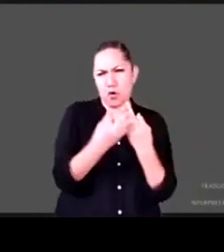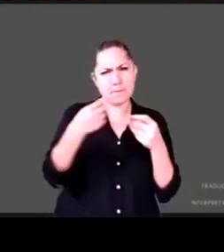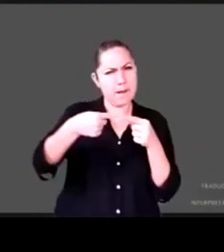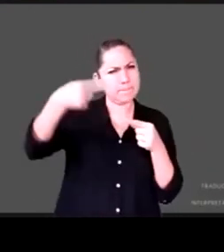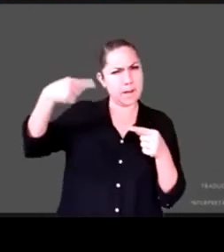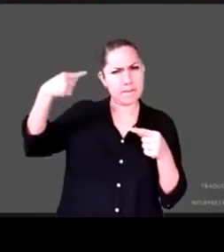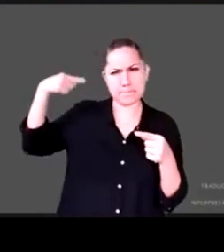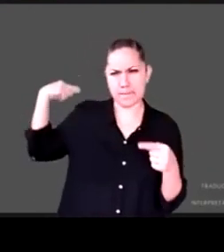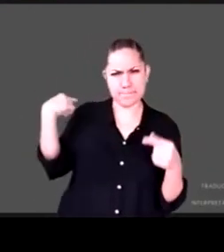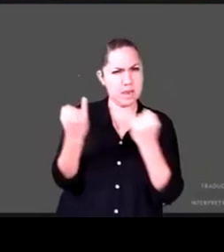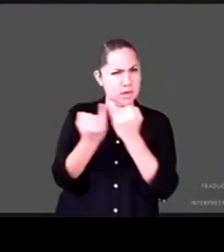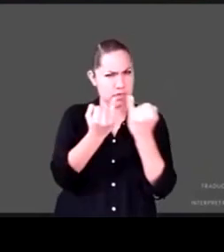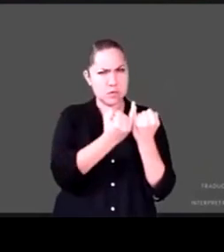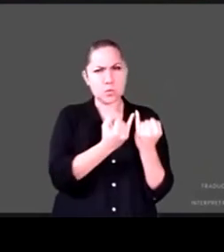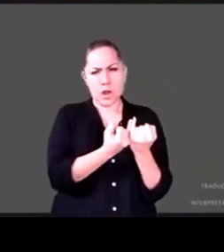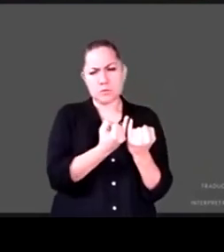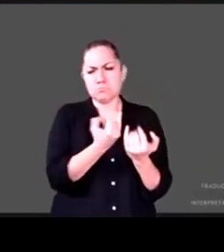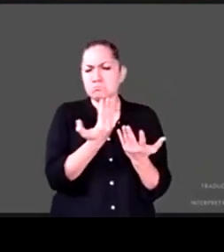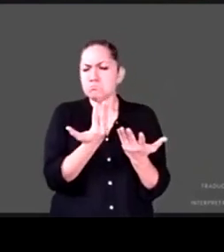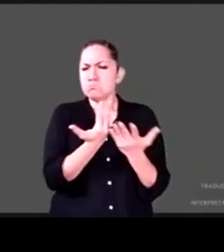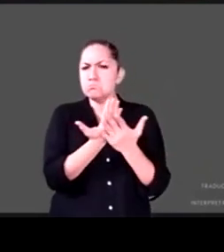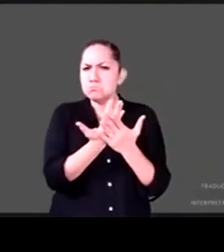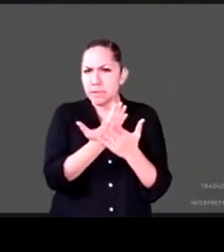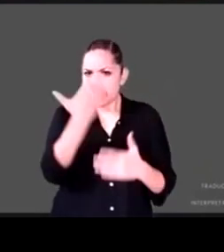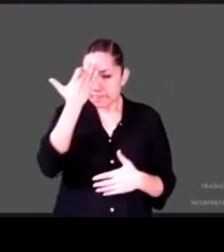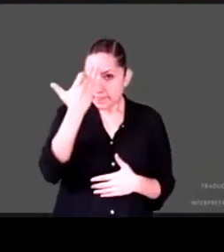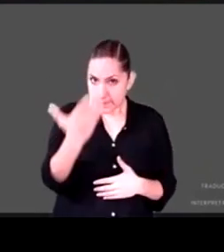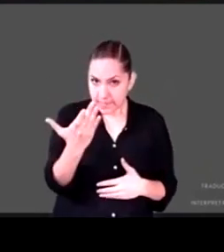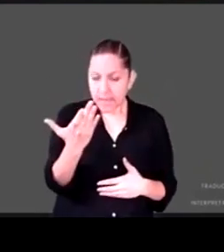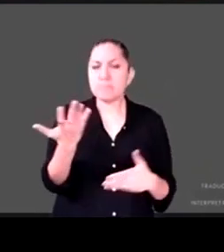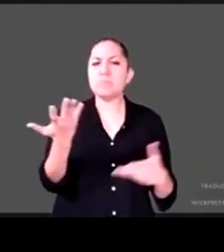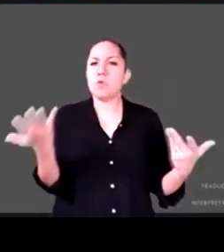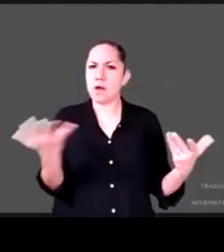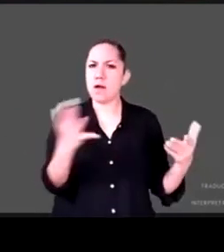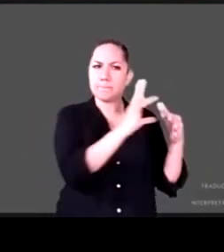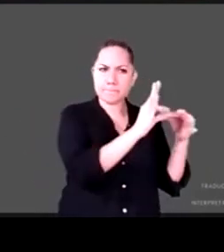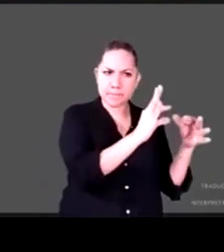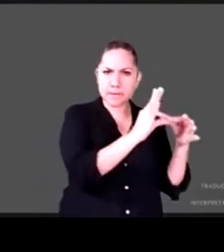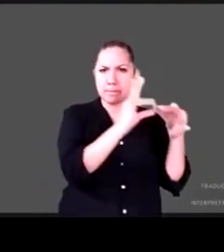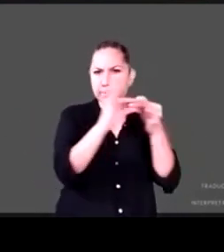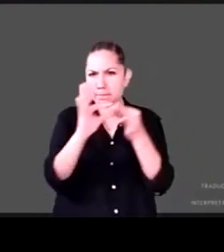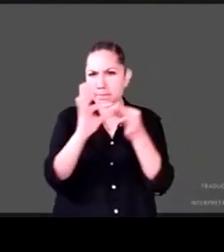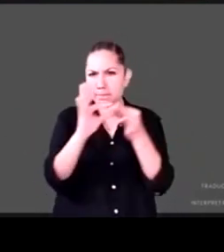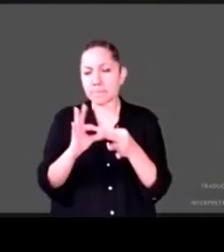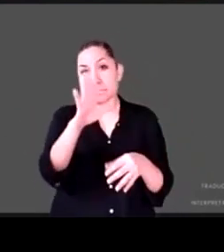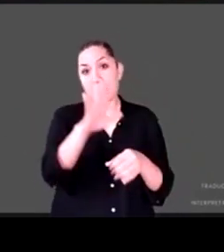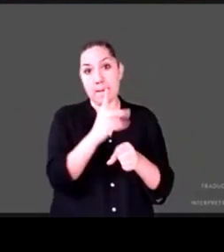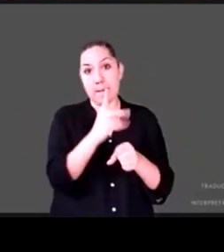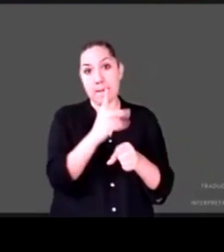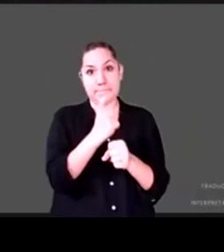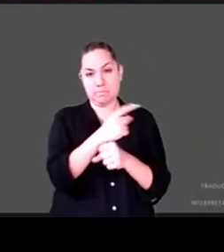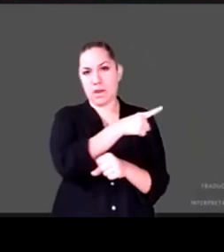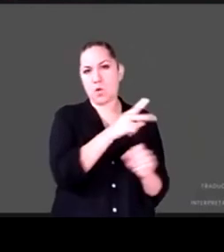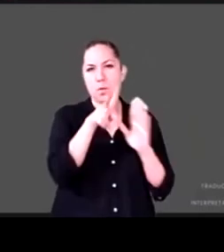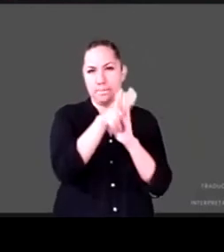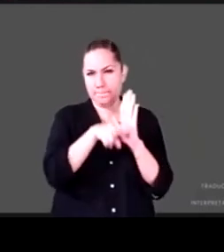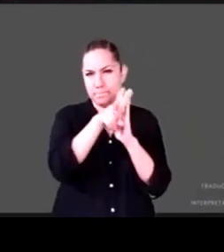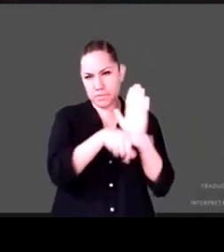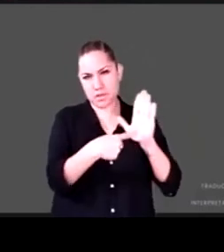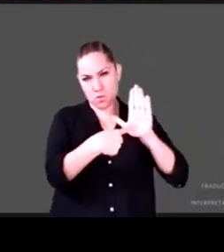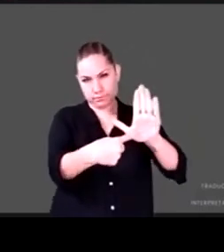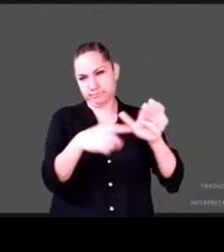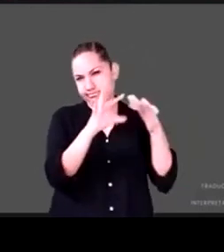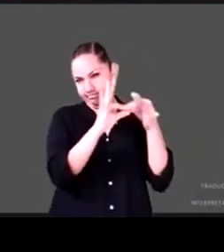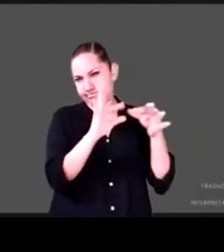más vamos a mirar o escuchar un video justamente que sitúa el tema. Y después